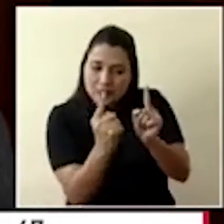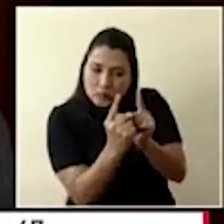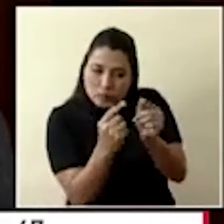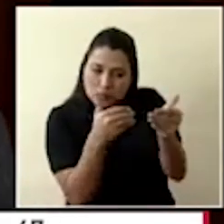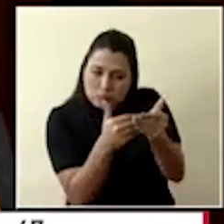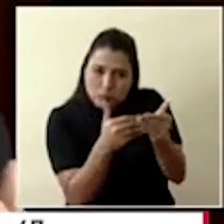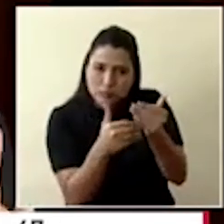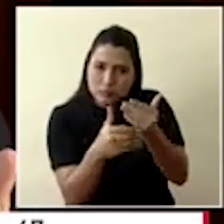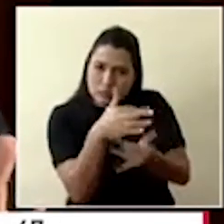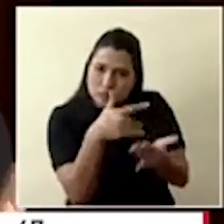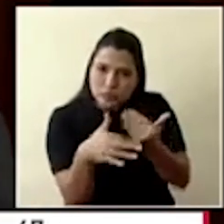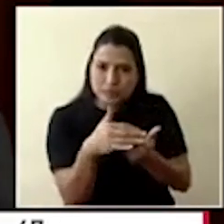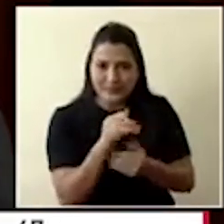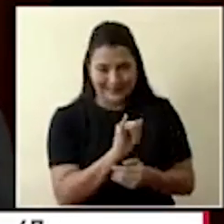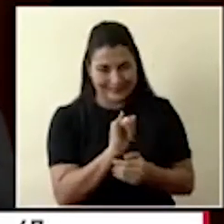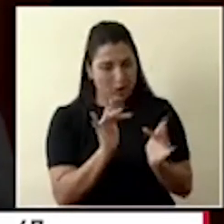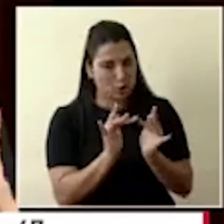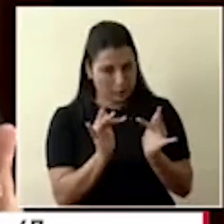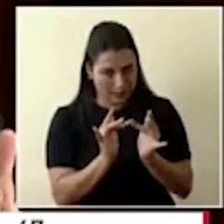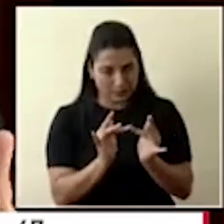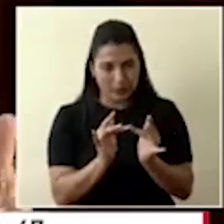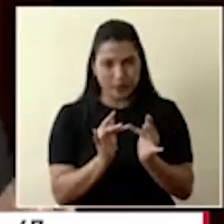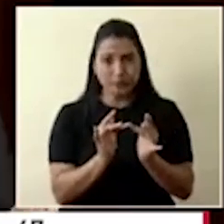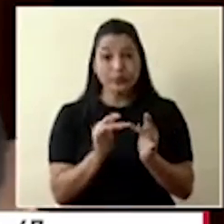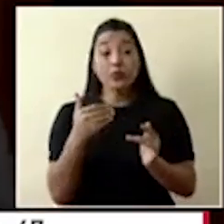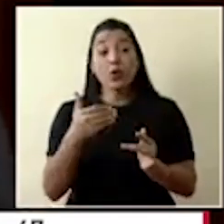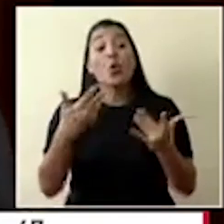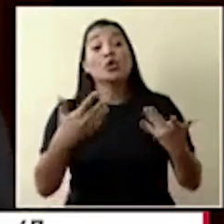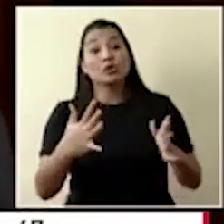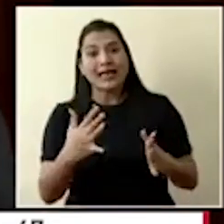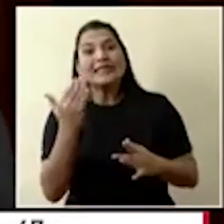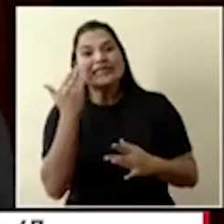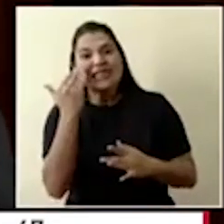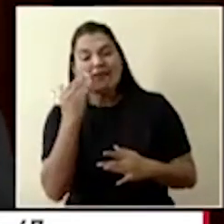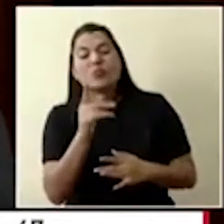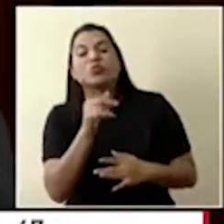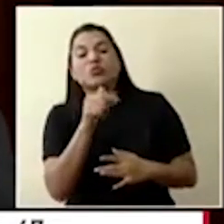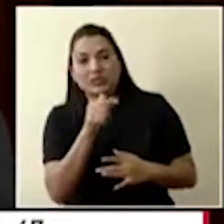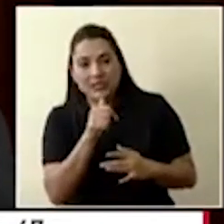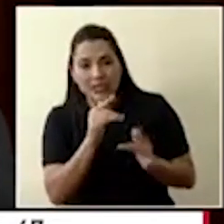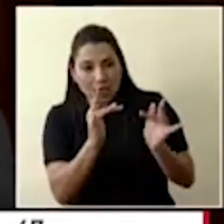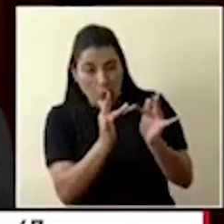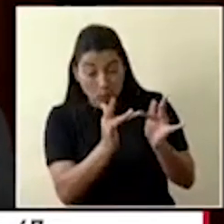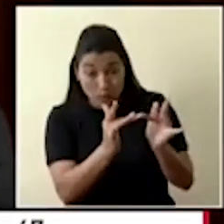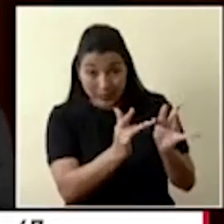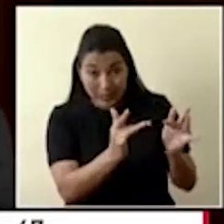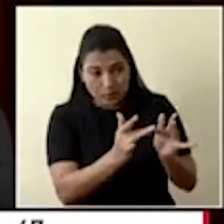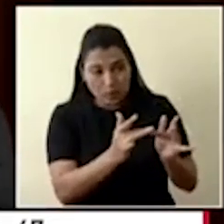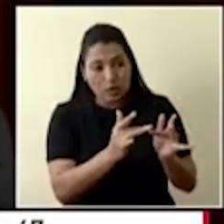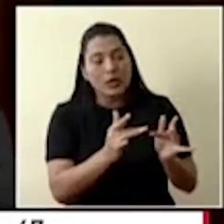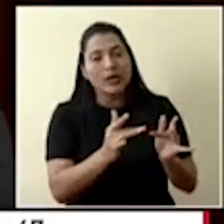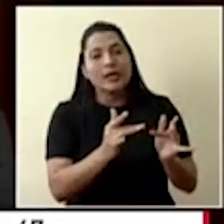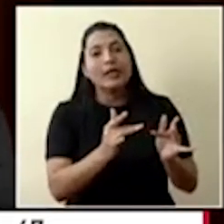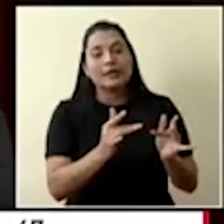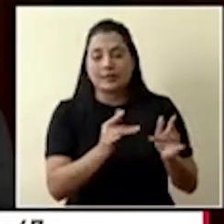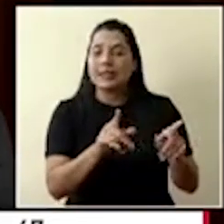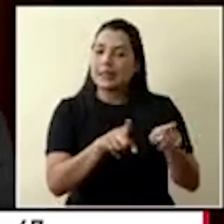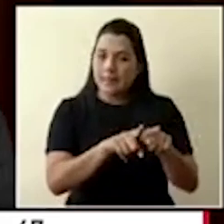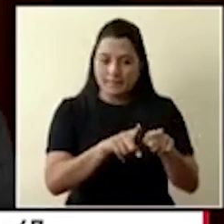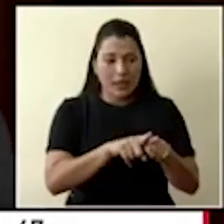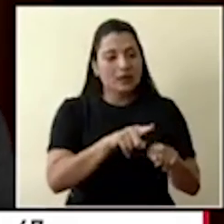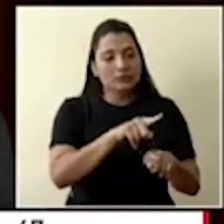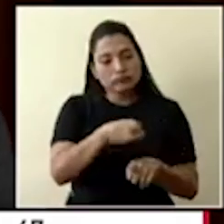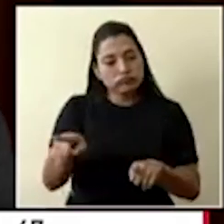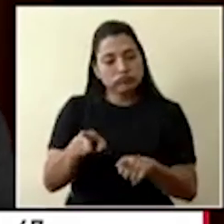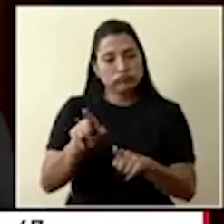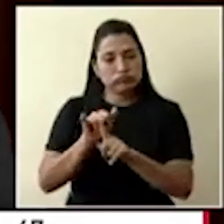a todas esas personas, tanto a los sospechosos, obviamente cuando ya se confirman, pues entonces se sostiene la medida y los contactos cercanos se mantienen en un